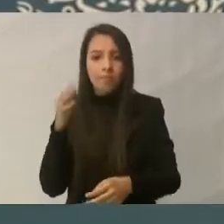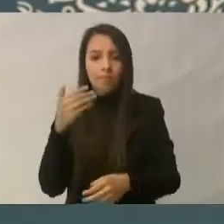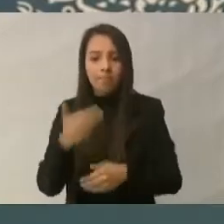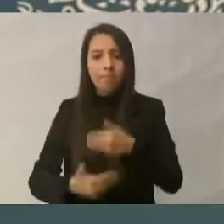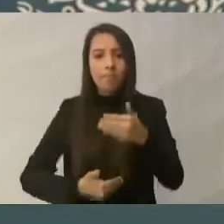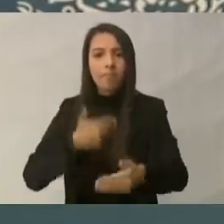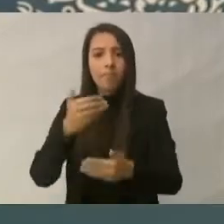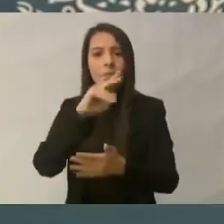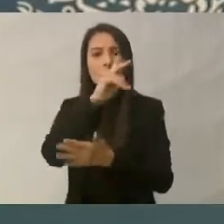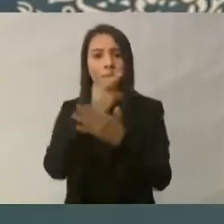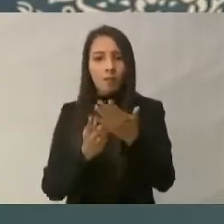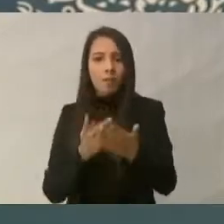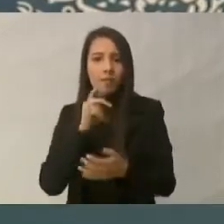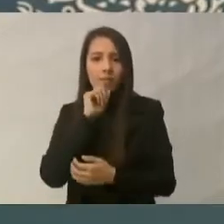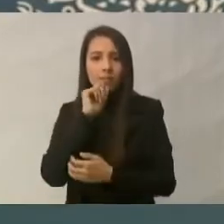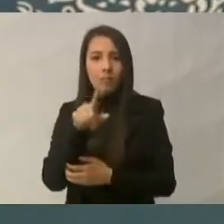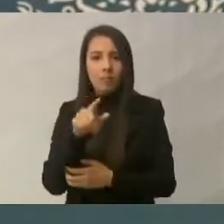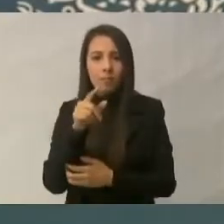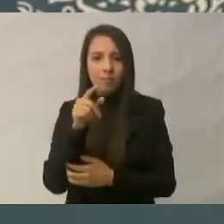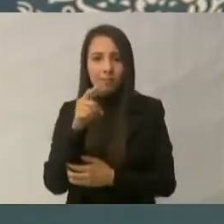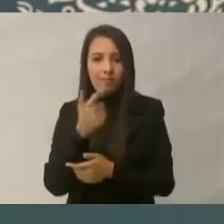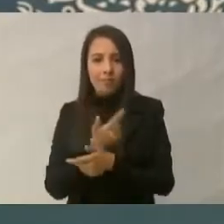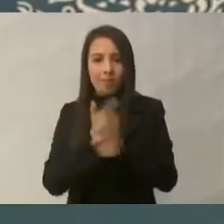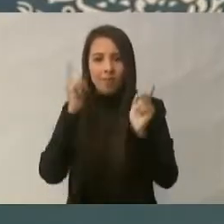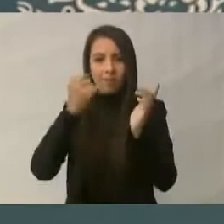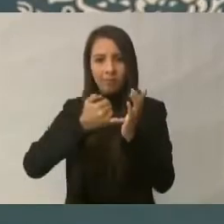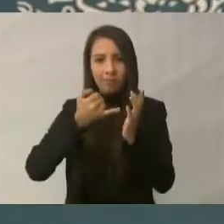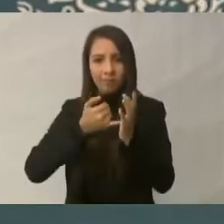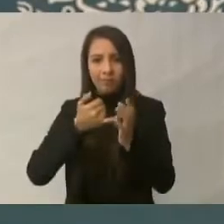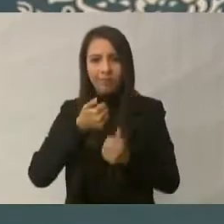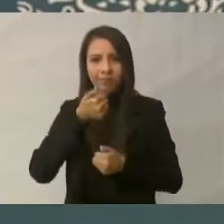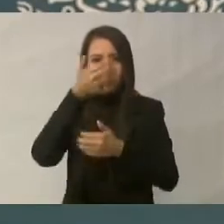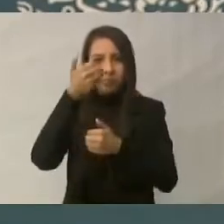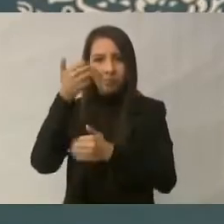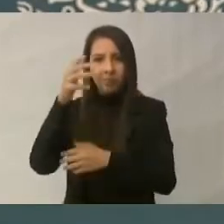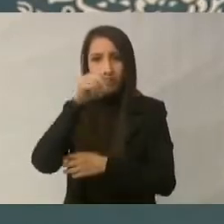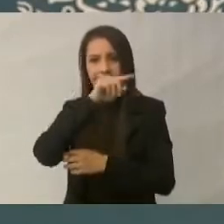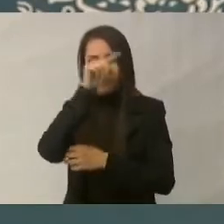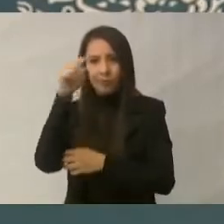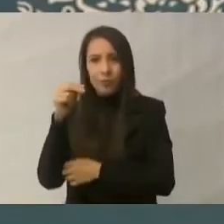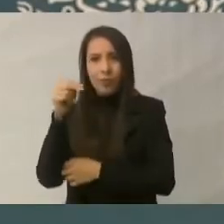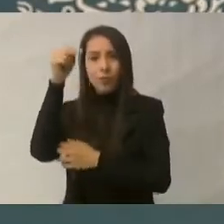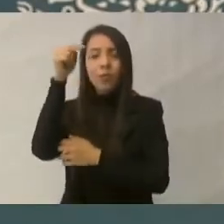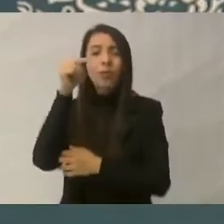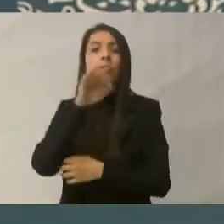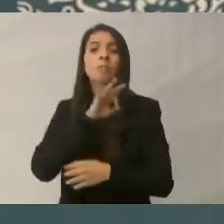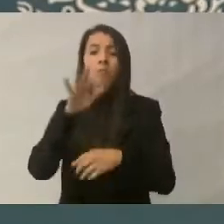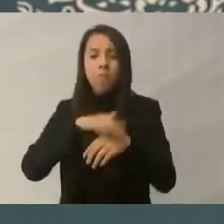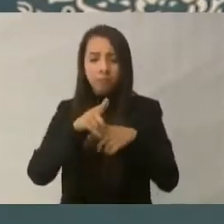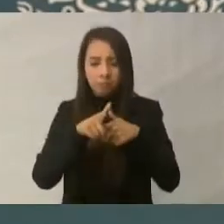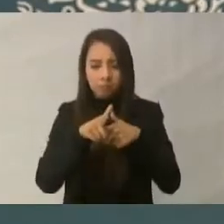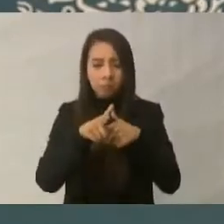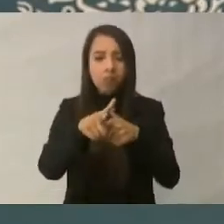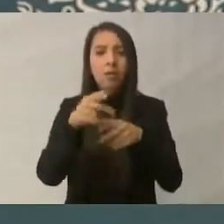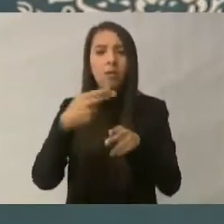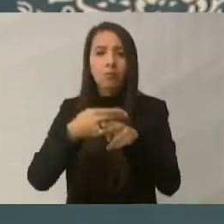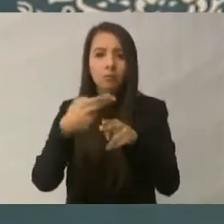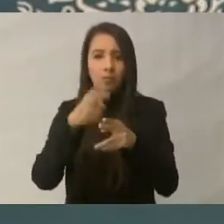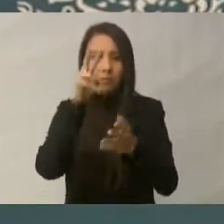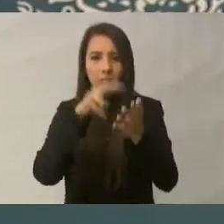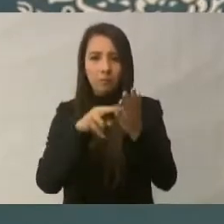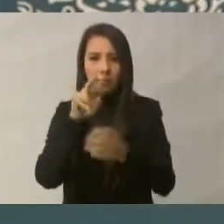norte y extender su vigencia a 2024. en el gobierno del presidente López Obrador